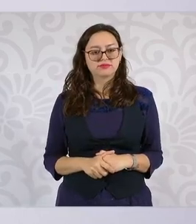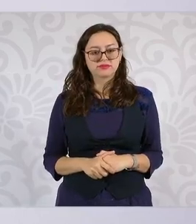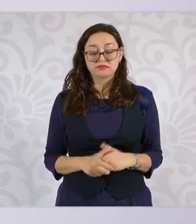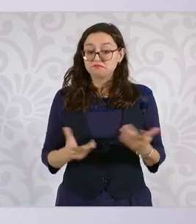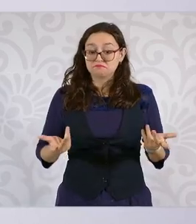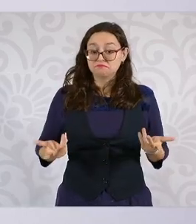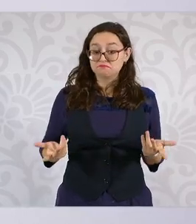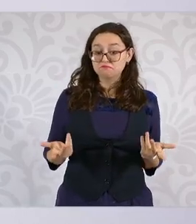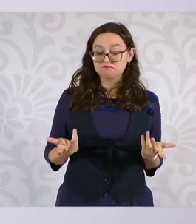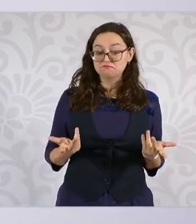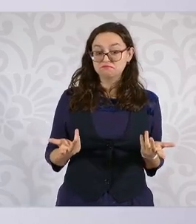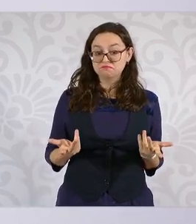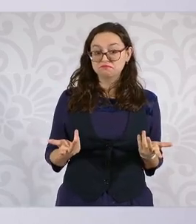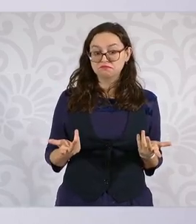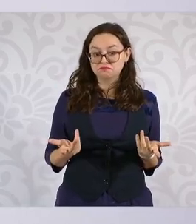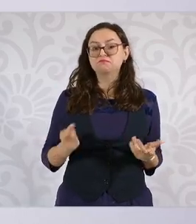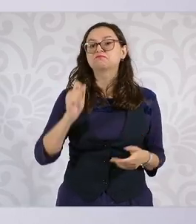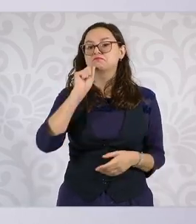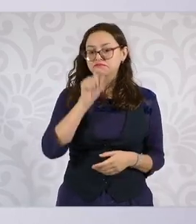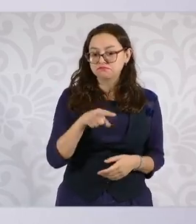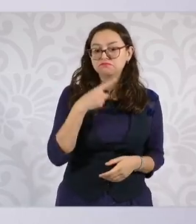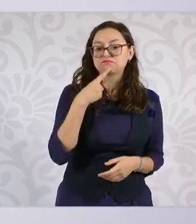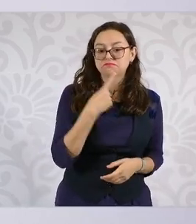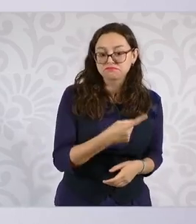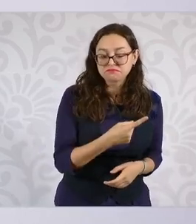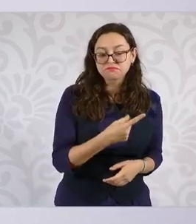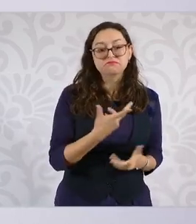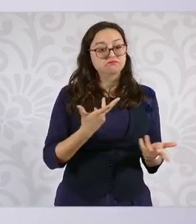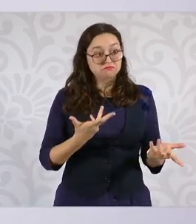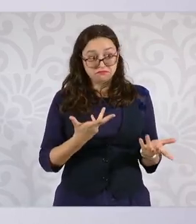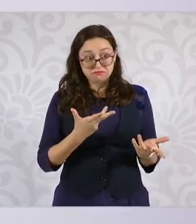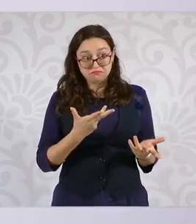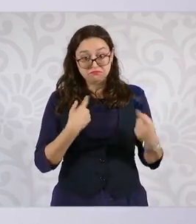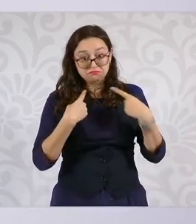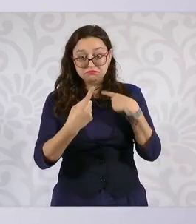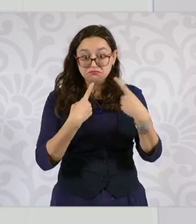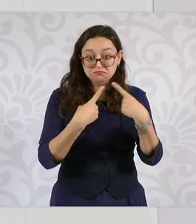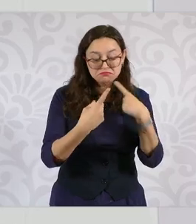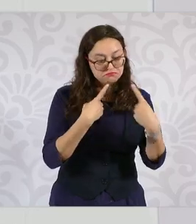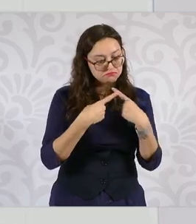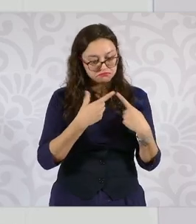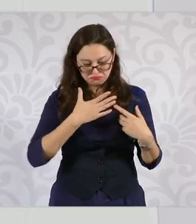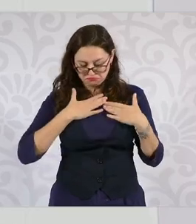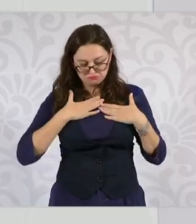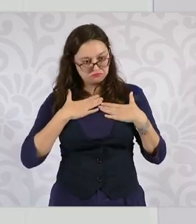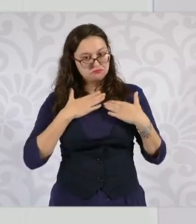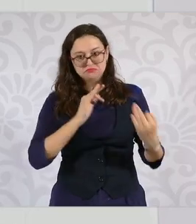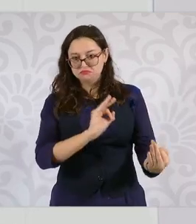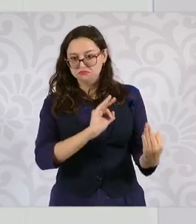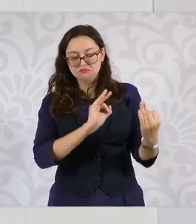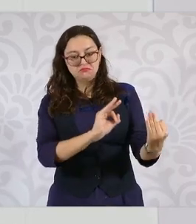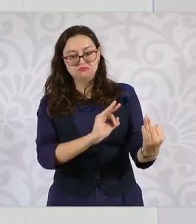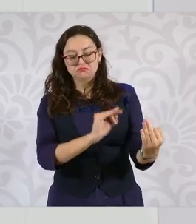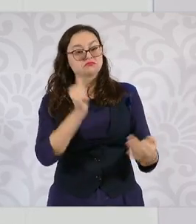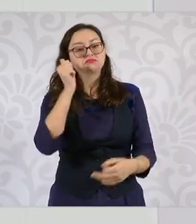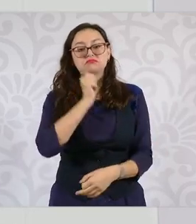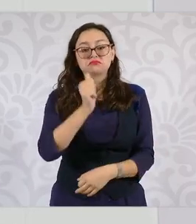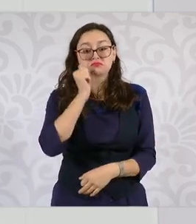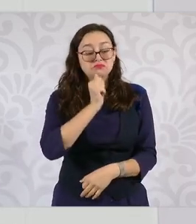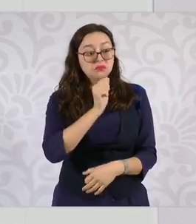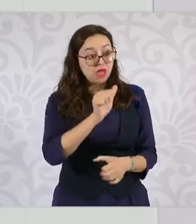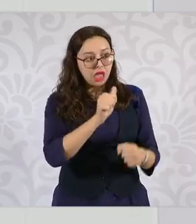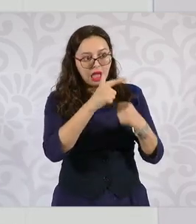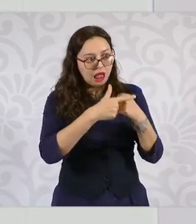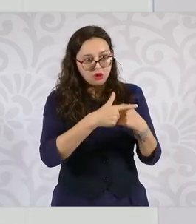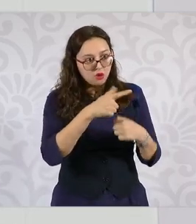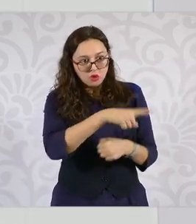Entonces, y también dije vamos a seguir dialogando siempre, si no estamos de acuerdo en